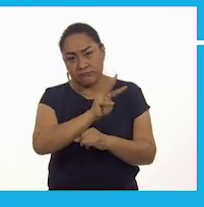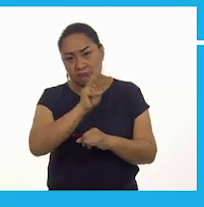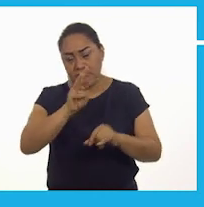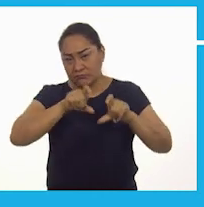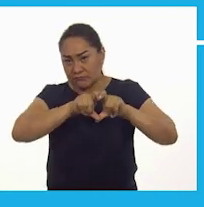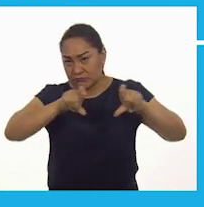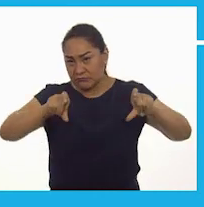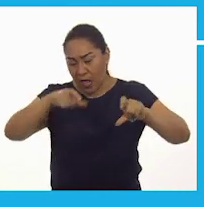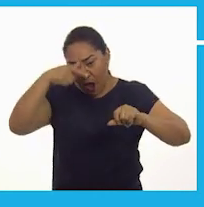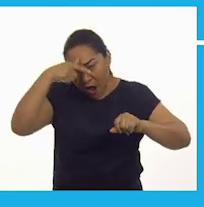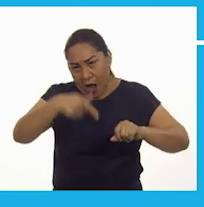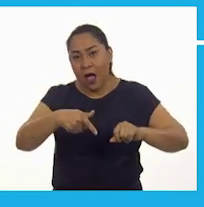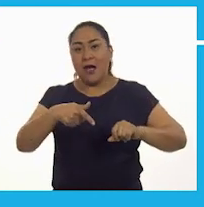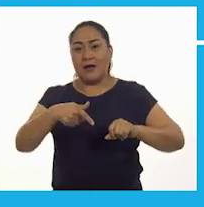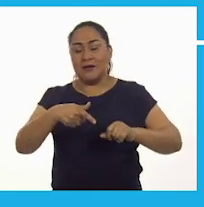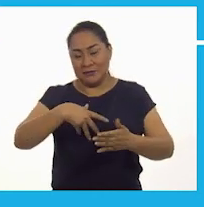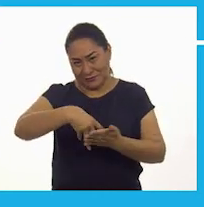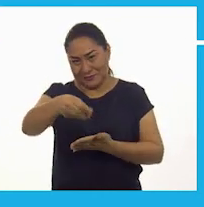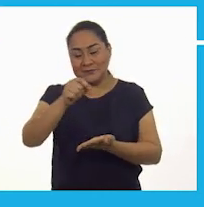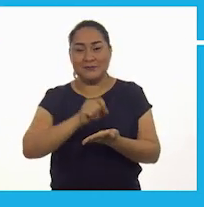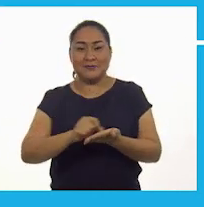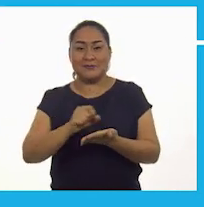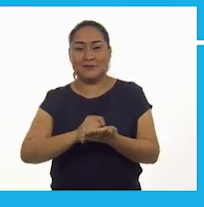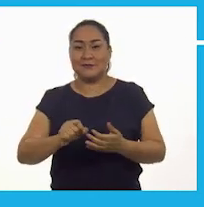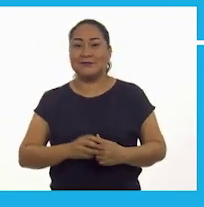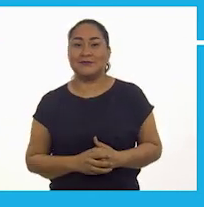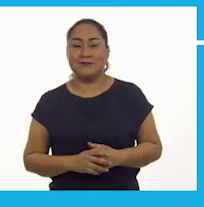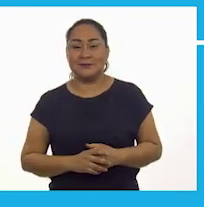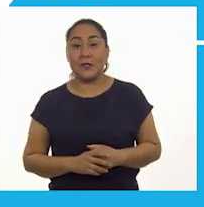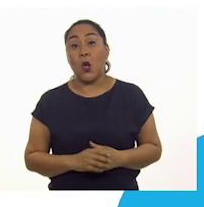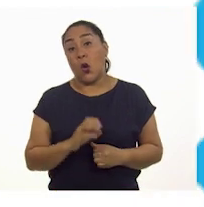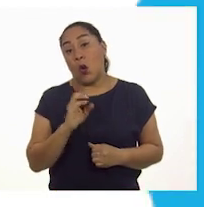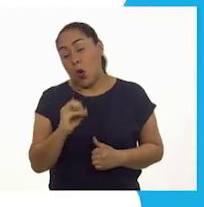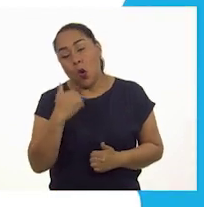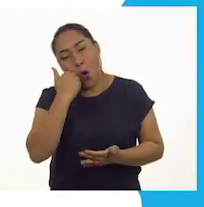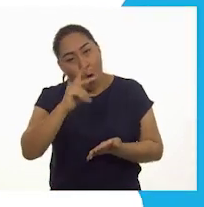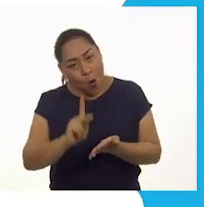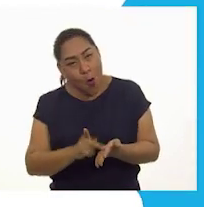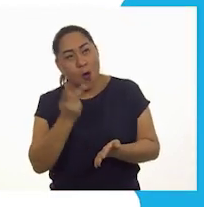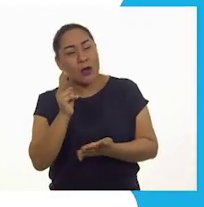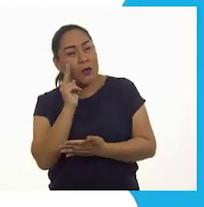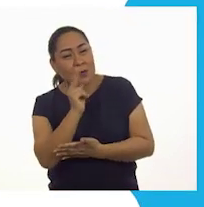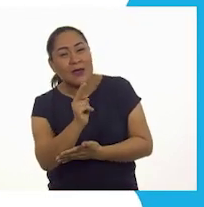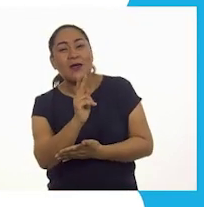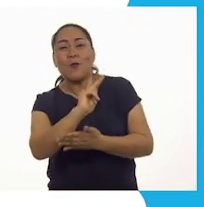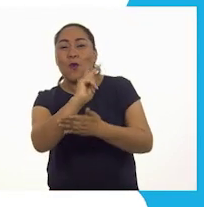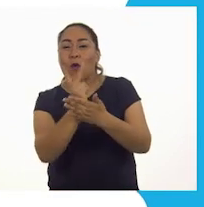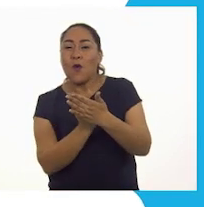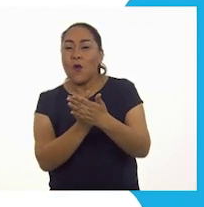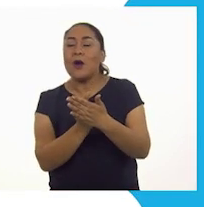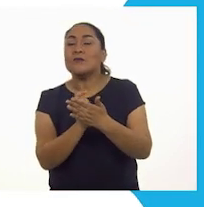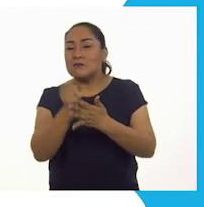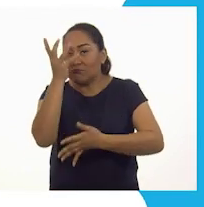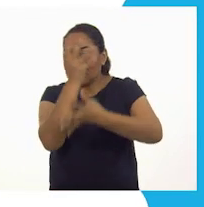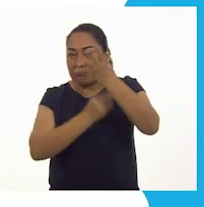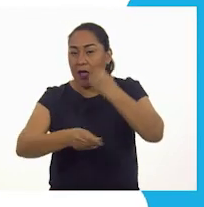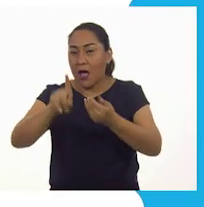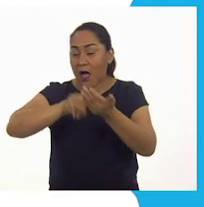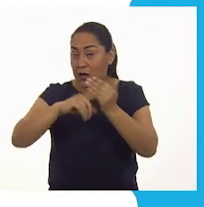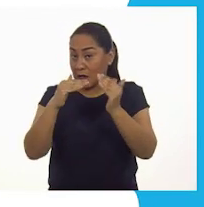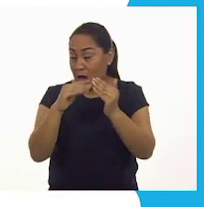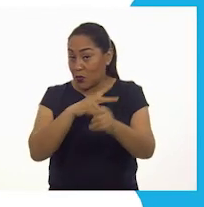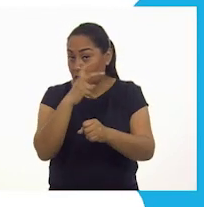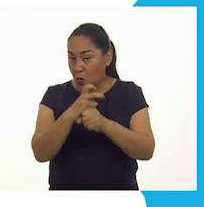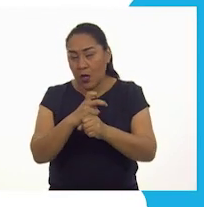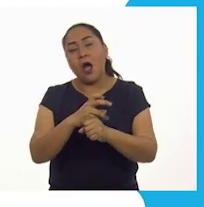conalitec.cep.gov.mx. Si quieres volver a ver los programas de Aprende en Casa 2, los puedes